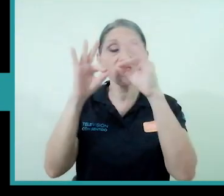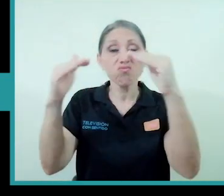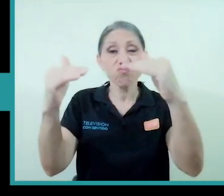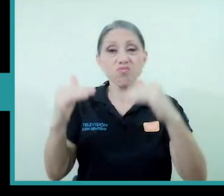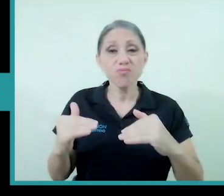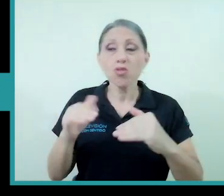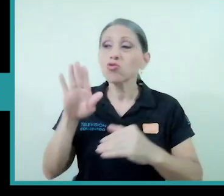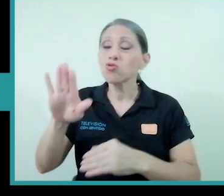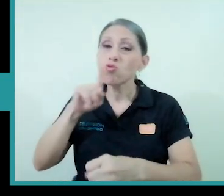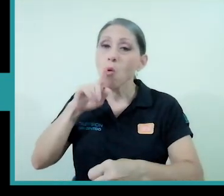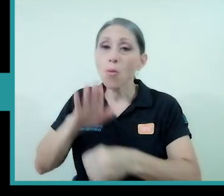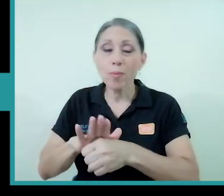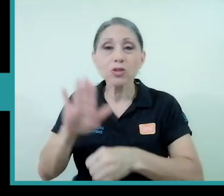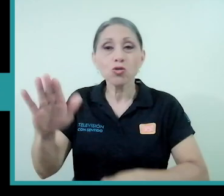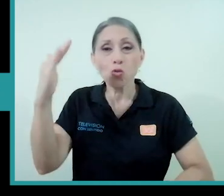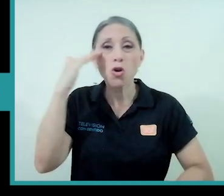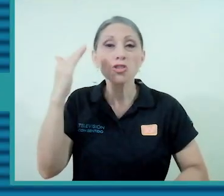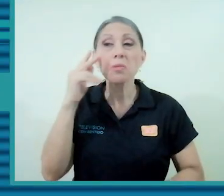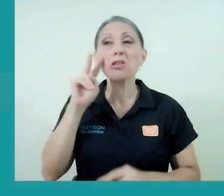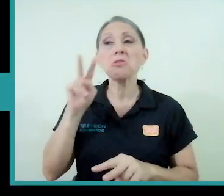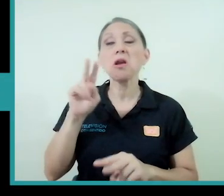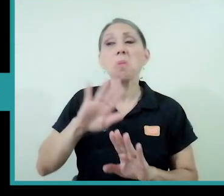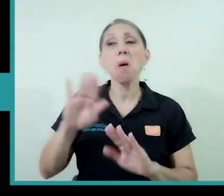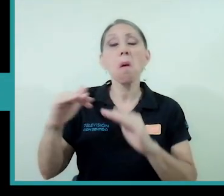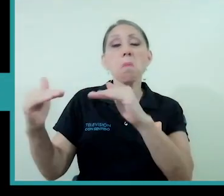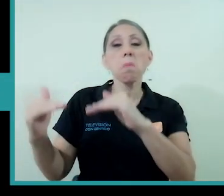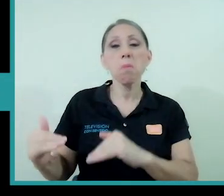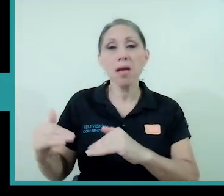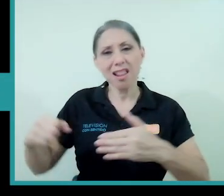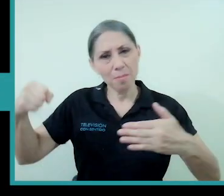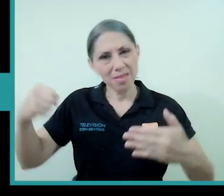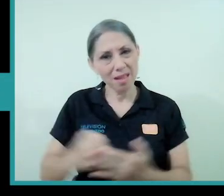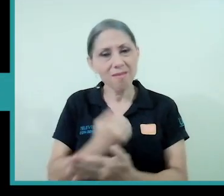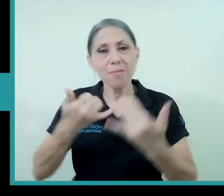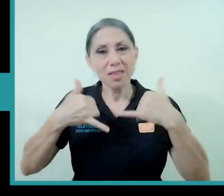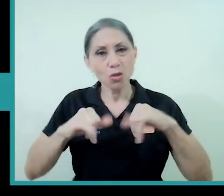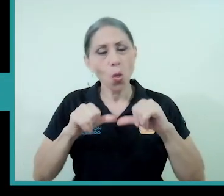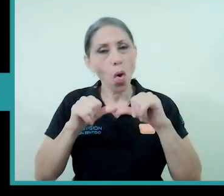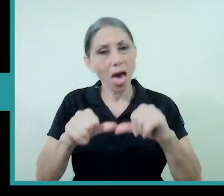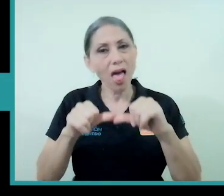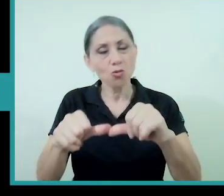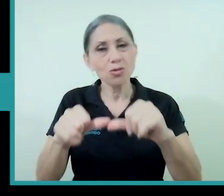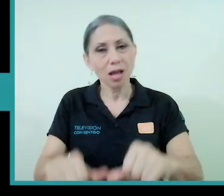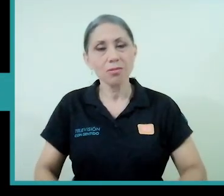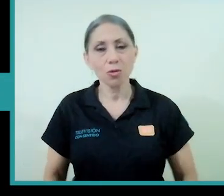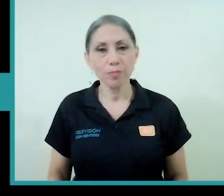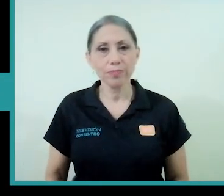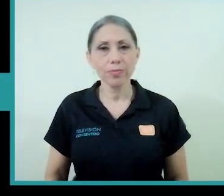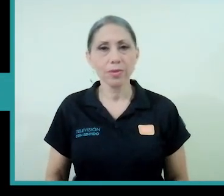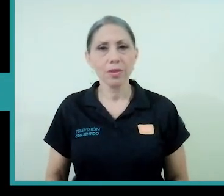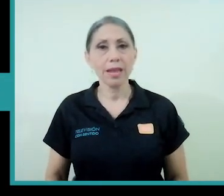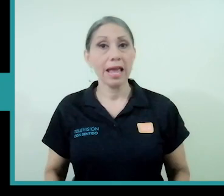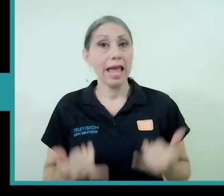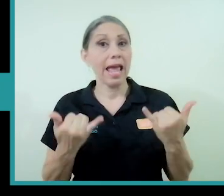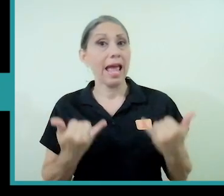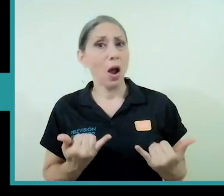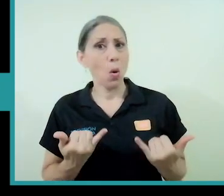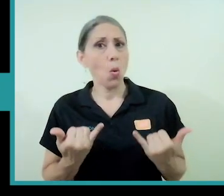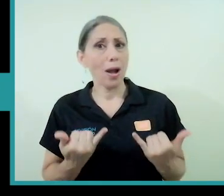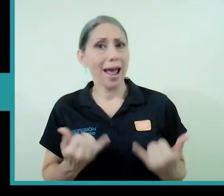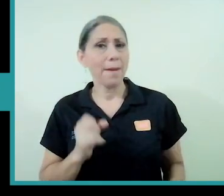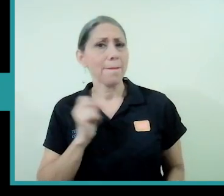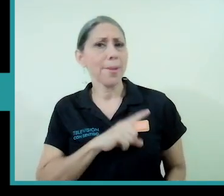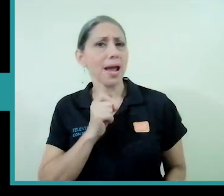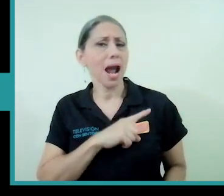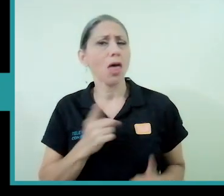compromiso y lamentablemente todavía estamos luchando con eso ¿cuál es el pecado que cometimos ahora para que